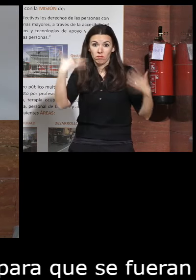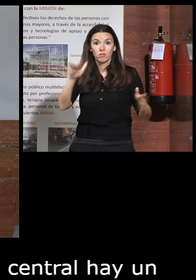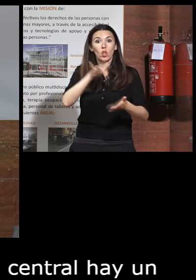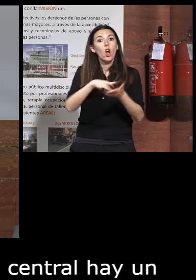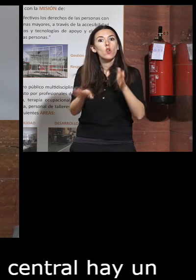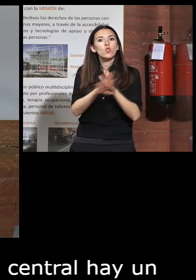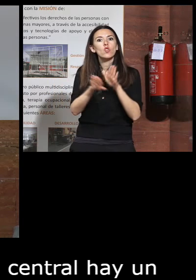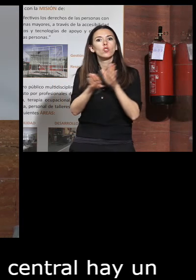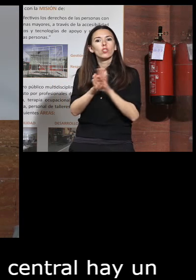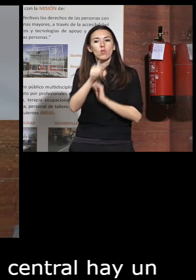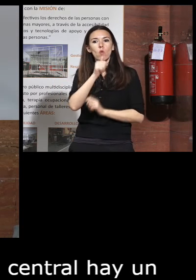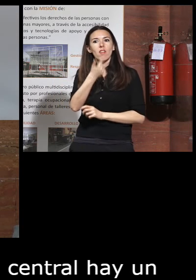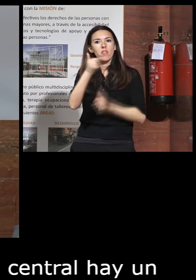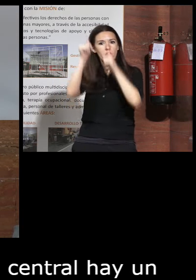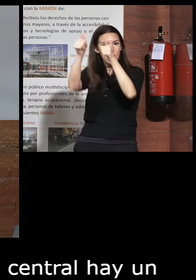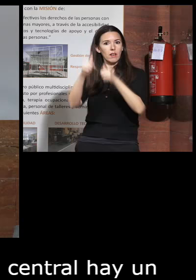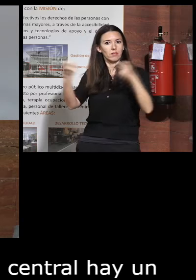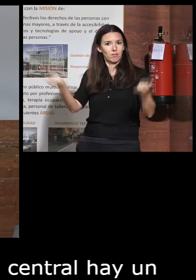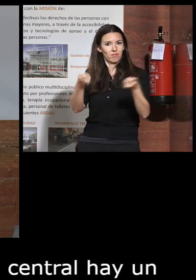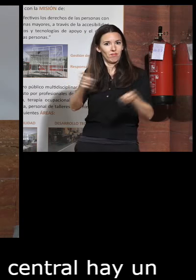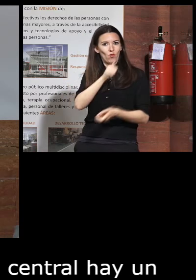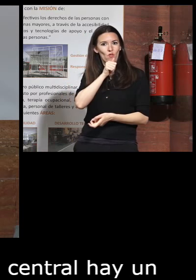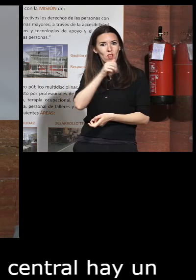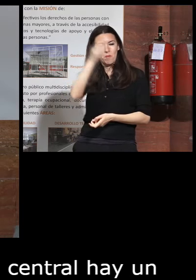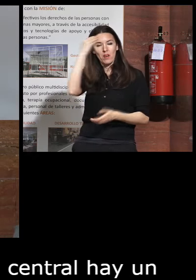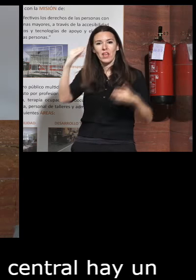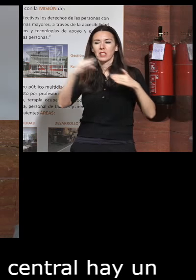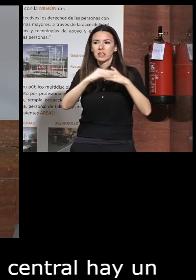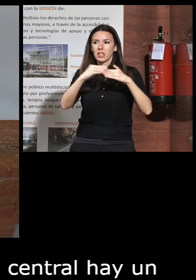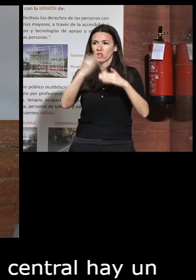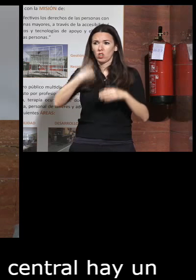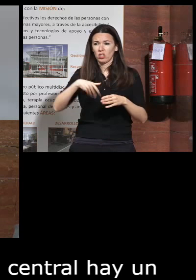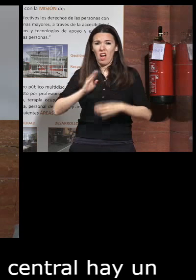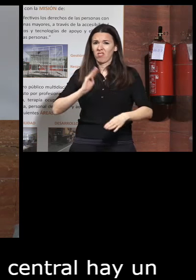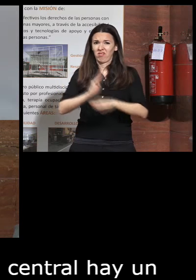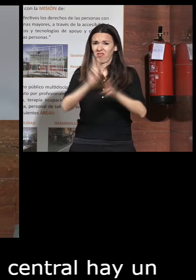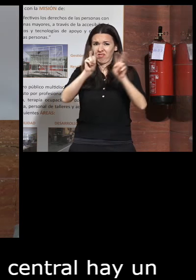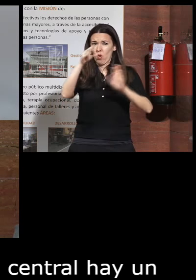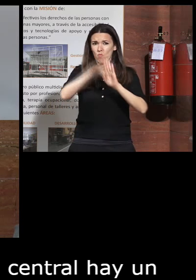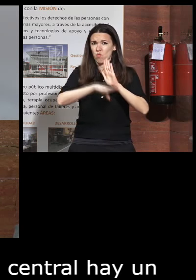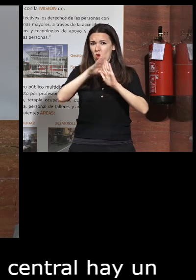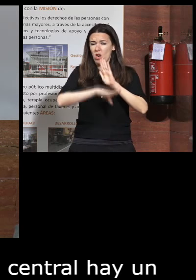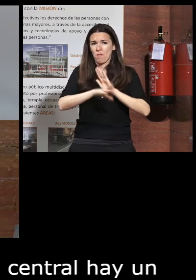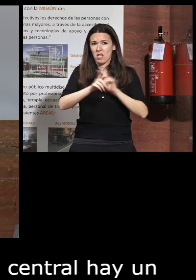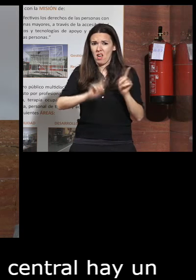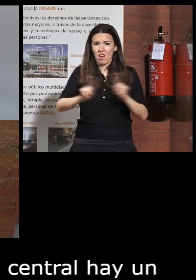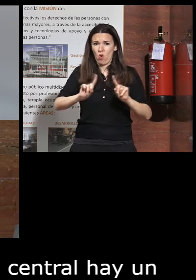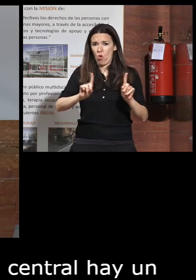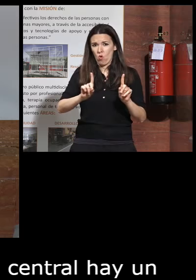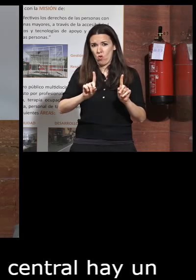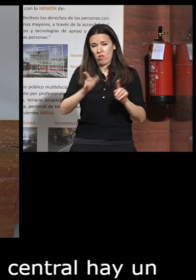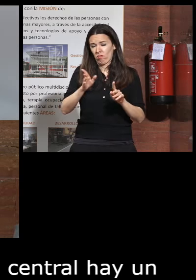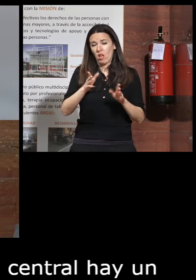sigue existiendo sigue poniéndose ahí ya creo que el inserso ahora ya no no financia ese programa de prestaciones técnicas llamábamos